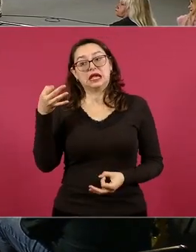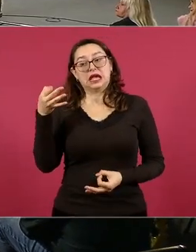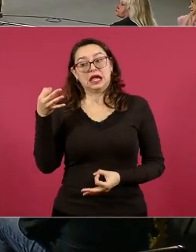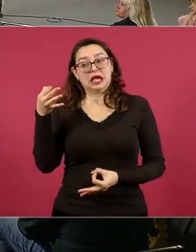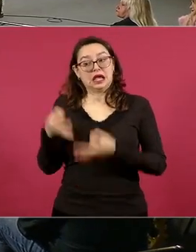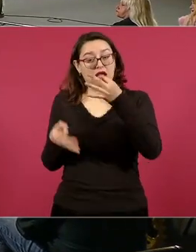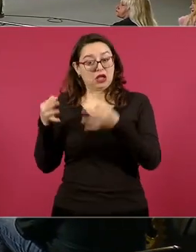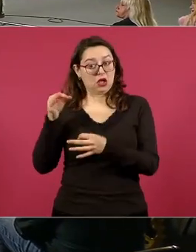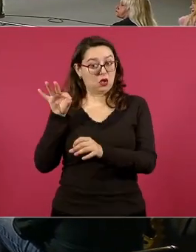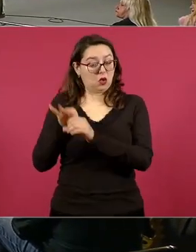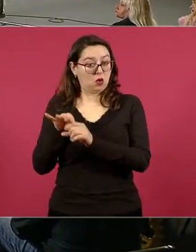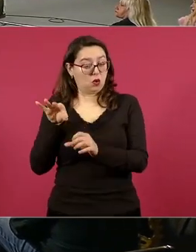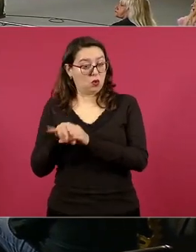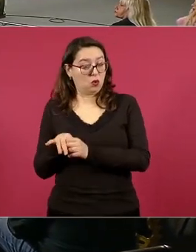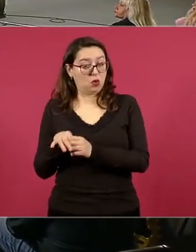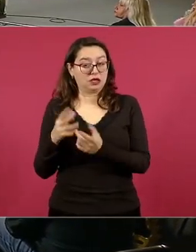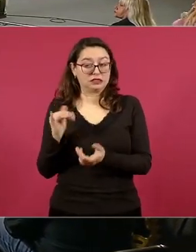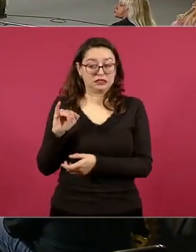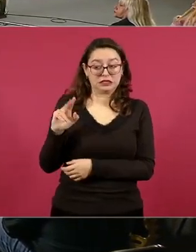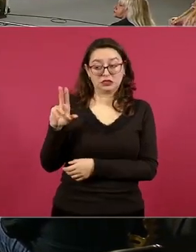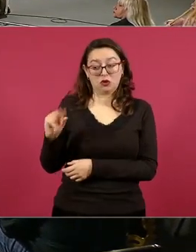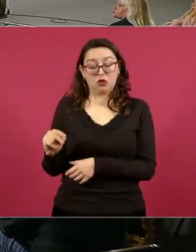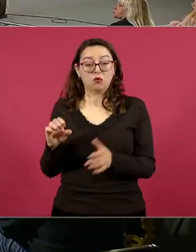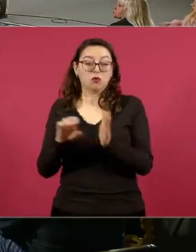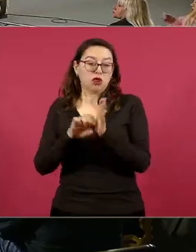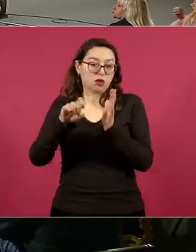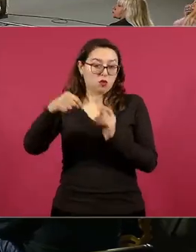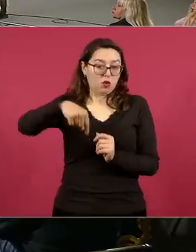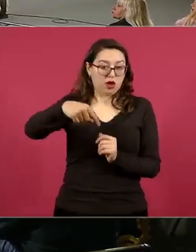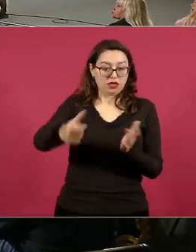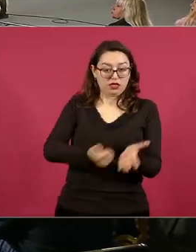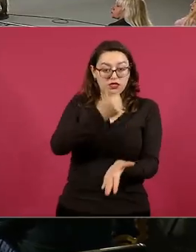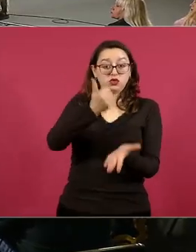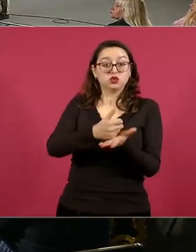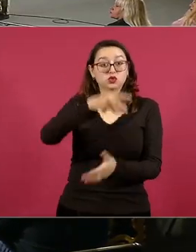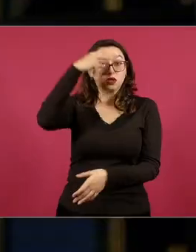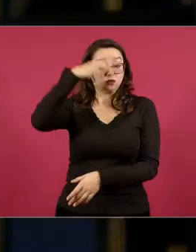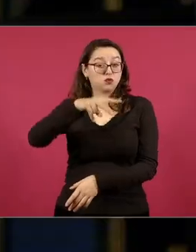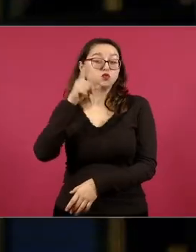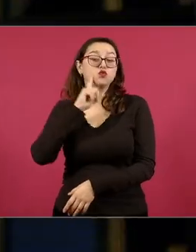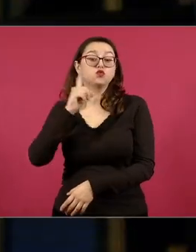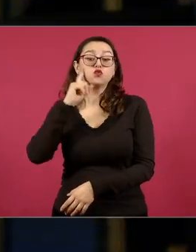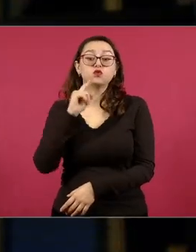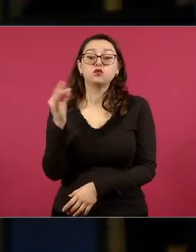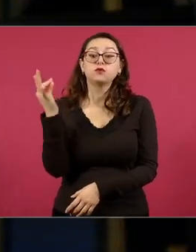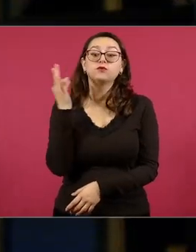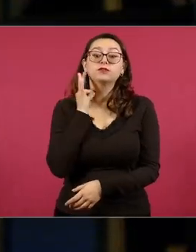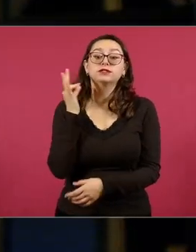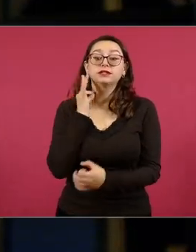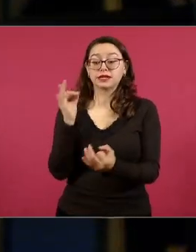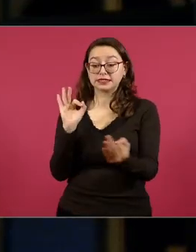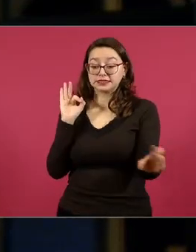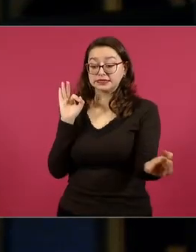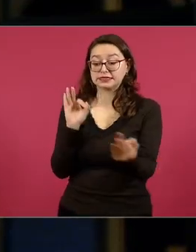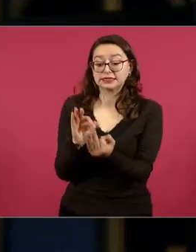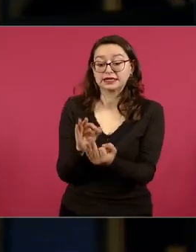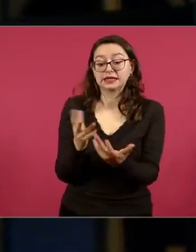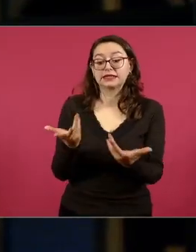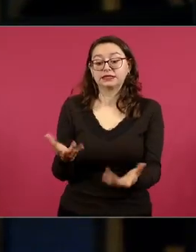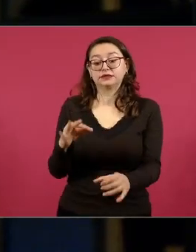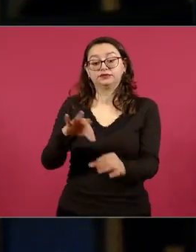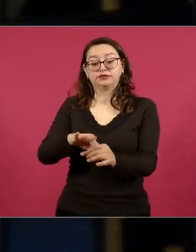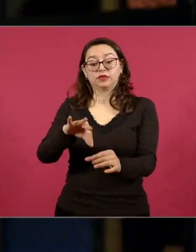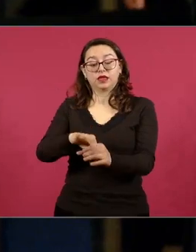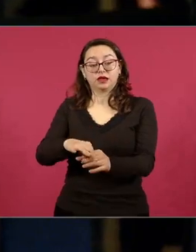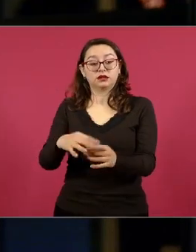Godoy que está a semanas o a días después de ser ratificada como fiscal de la Ciudad de México incluso hoy hay protesta de un grupo que se dice